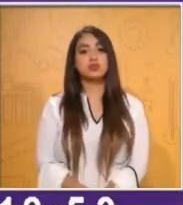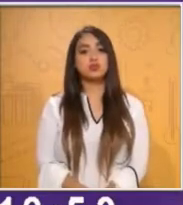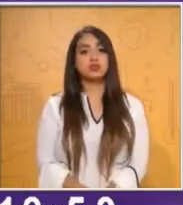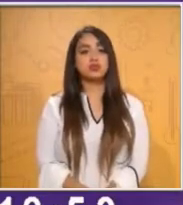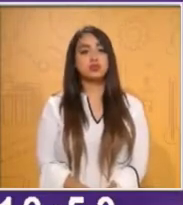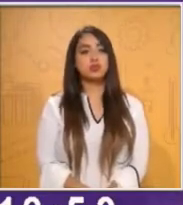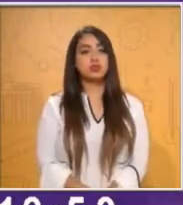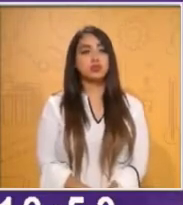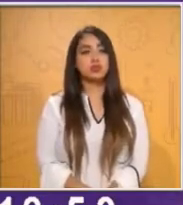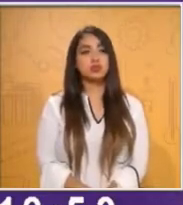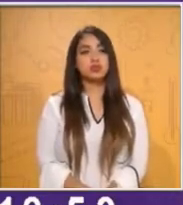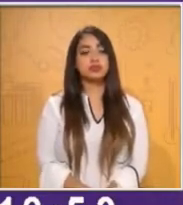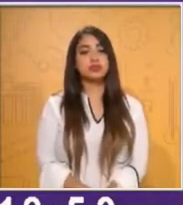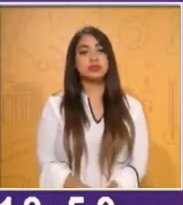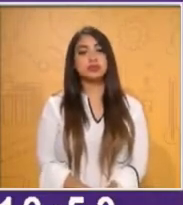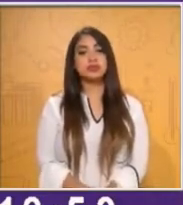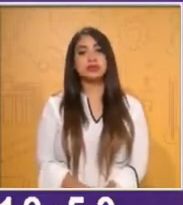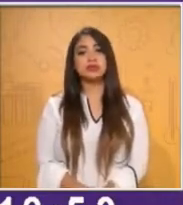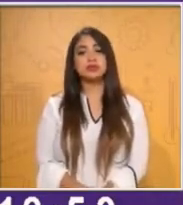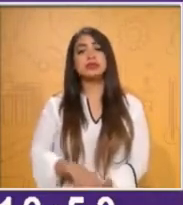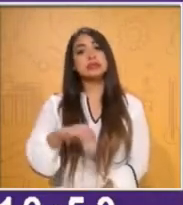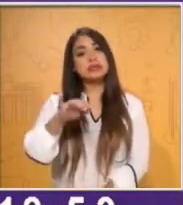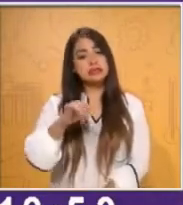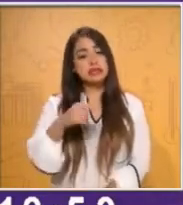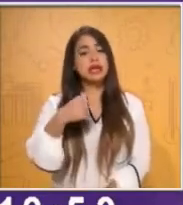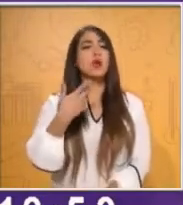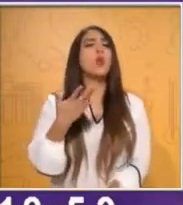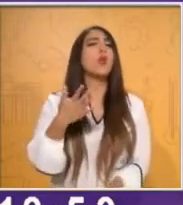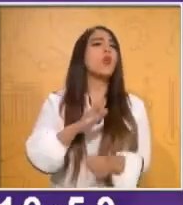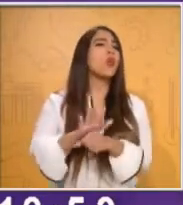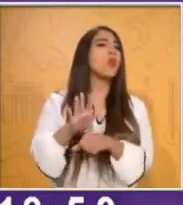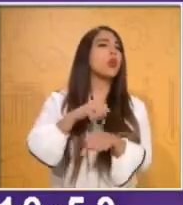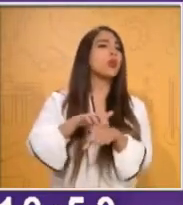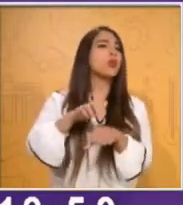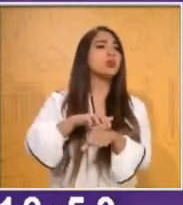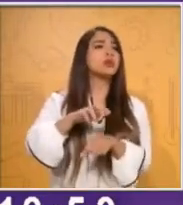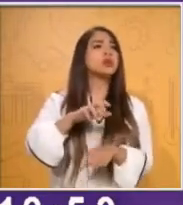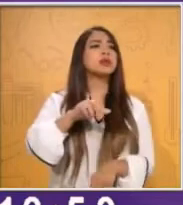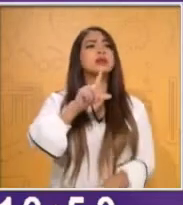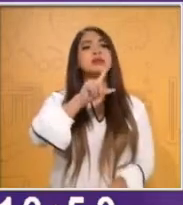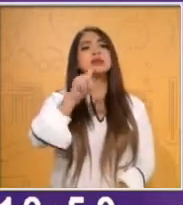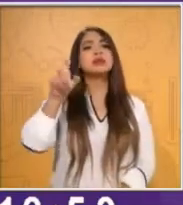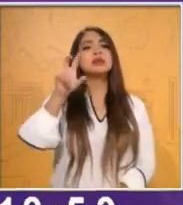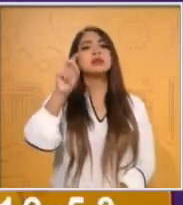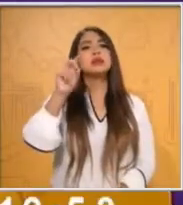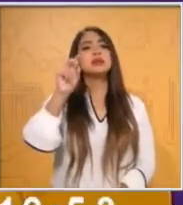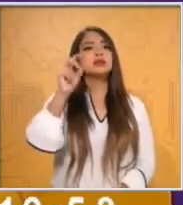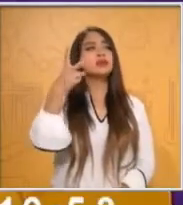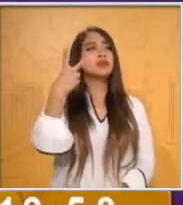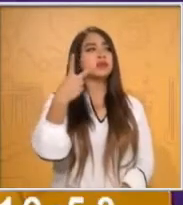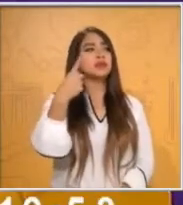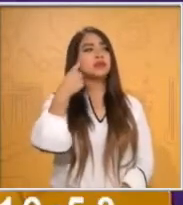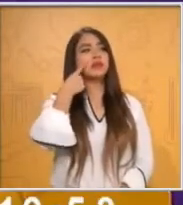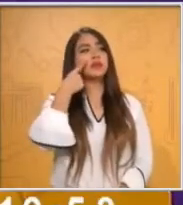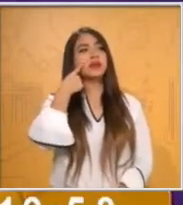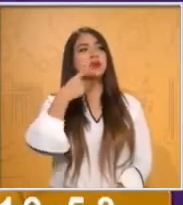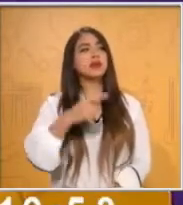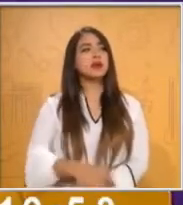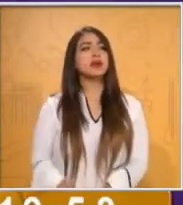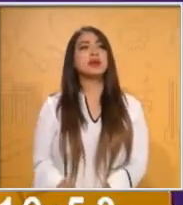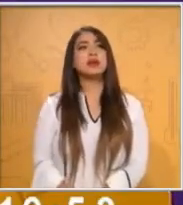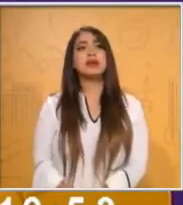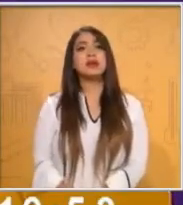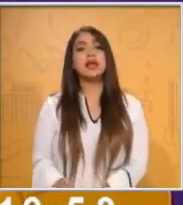Es el ciento treinta y dos. Ahora es la participación de la maestra Ana. Ella va a tomar otras tres